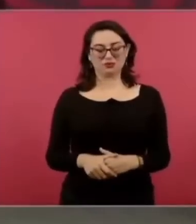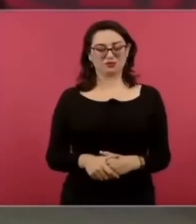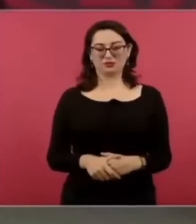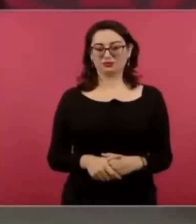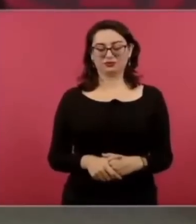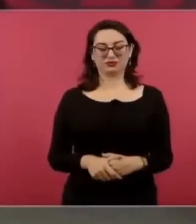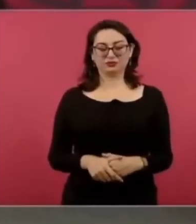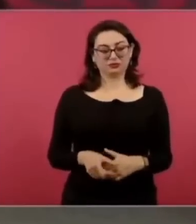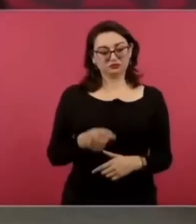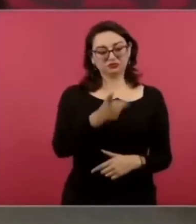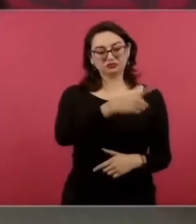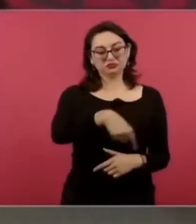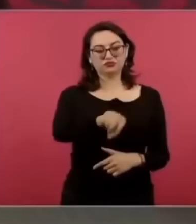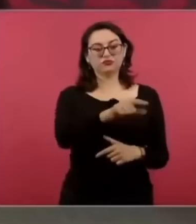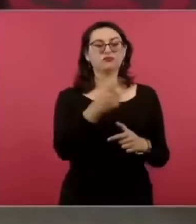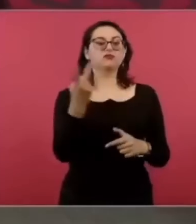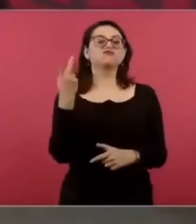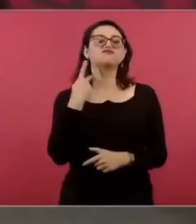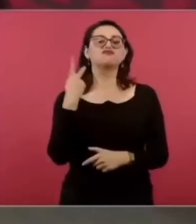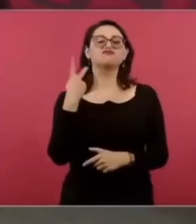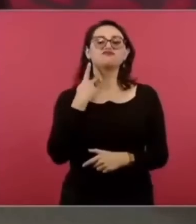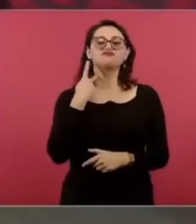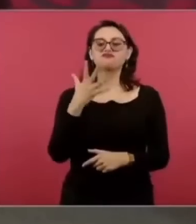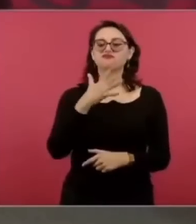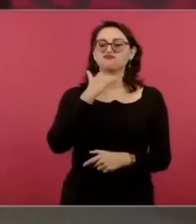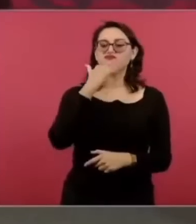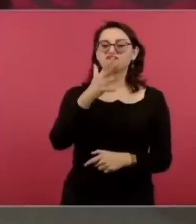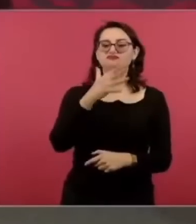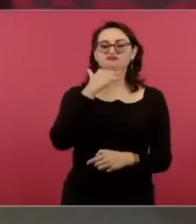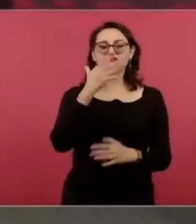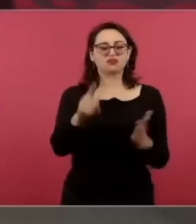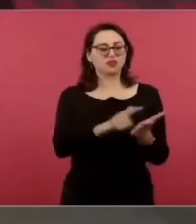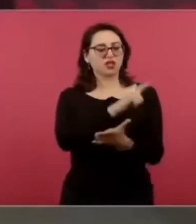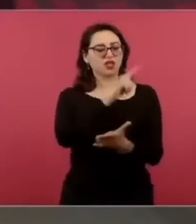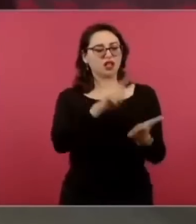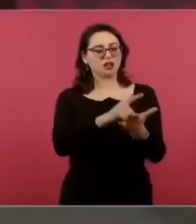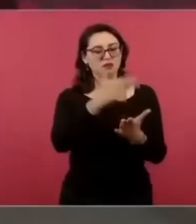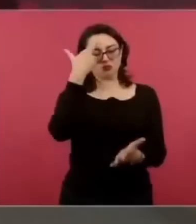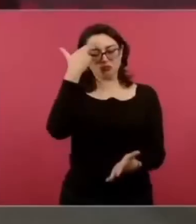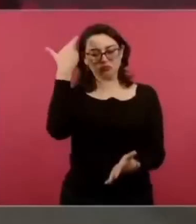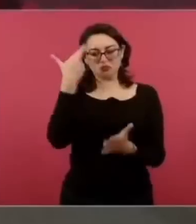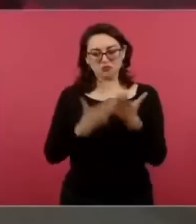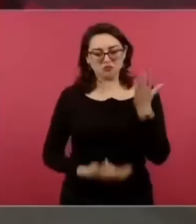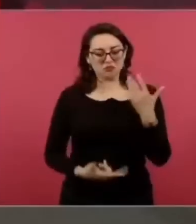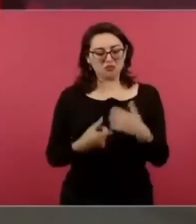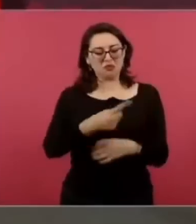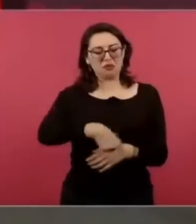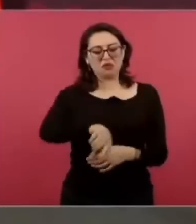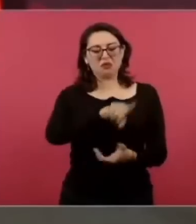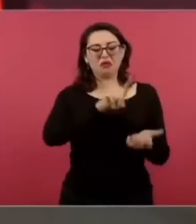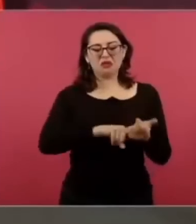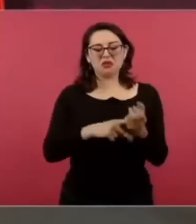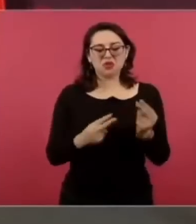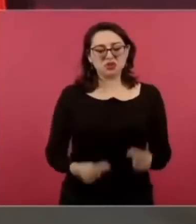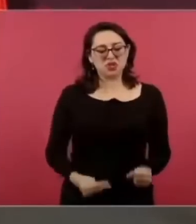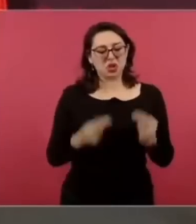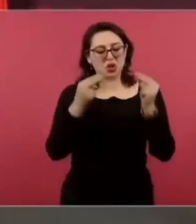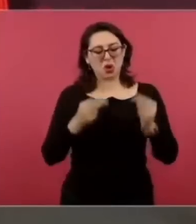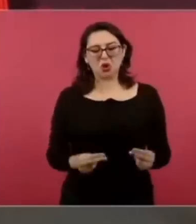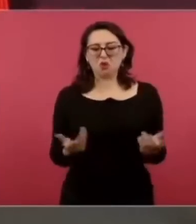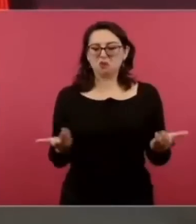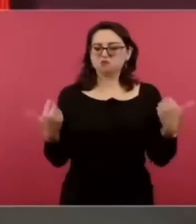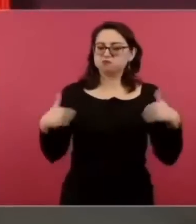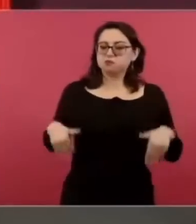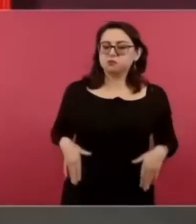hacían jugosos negocios al amparo del poder